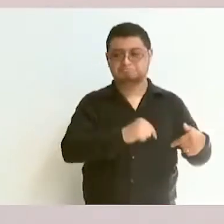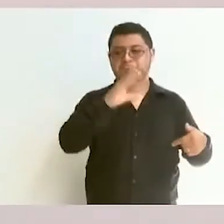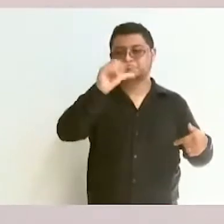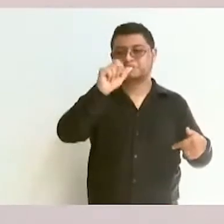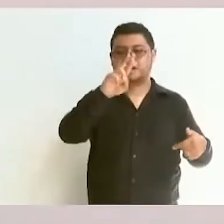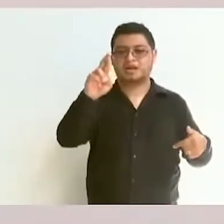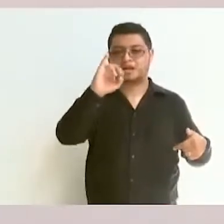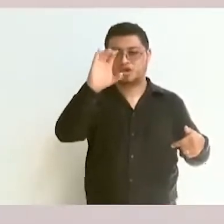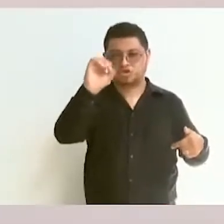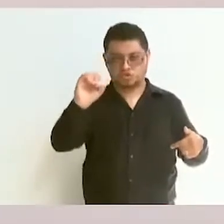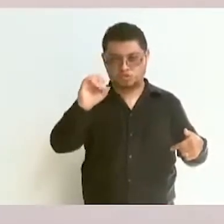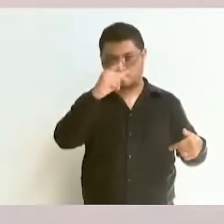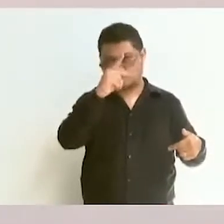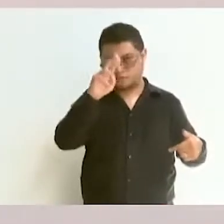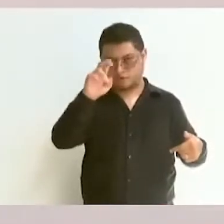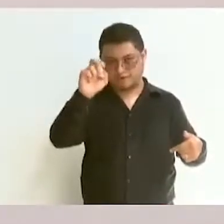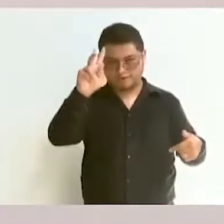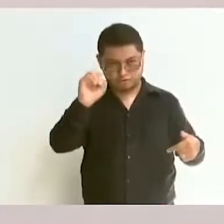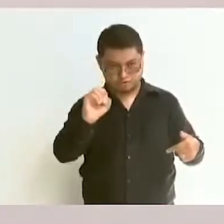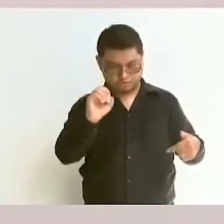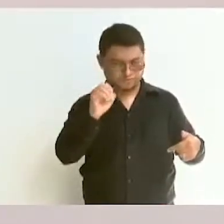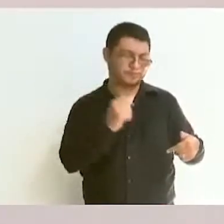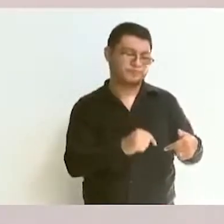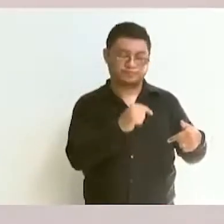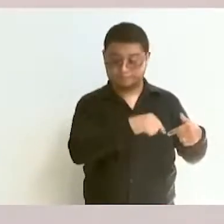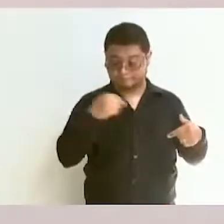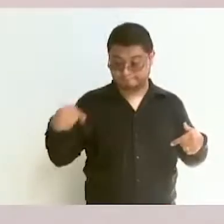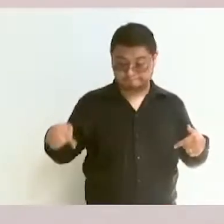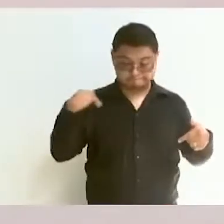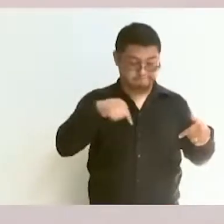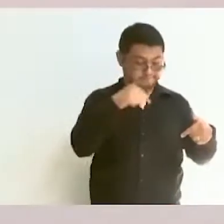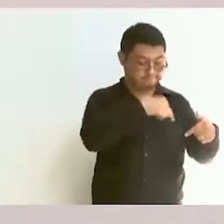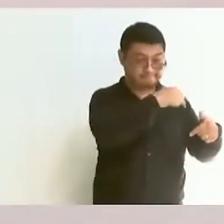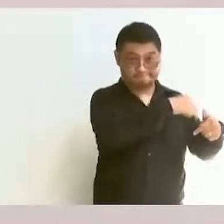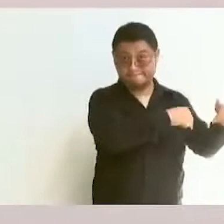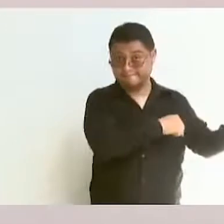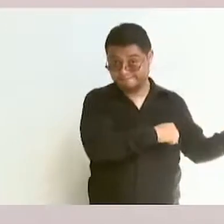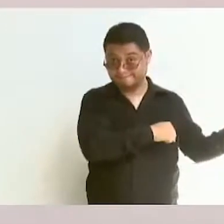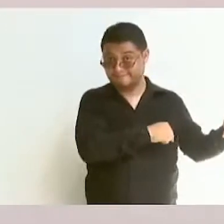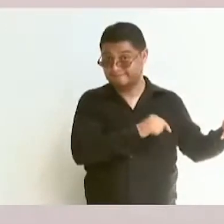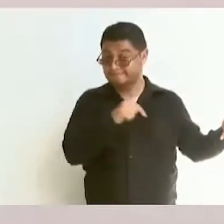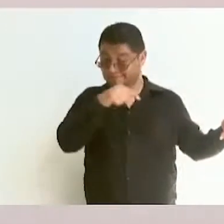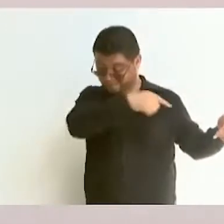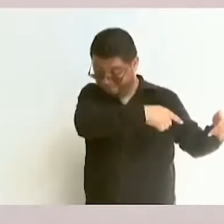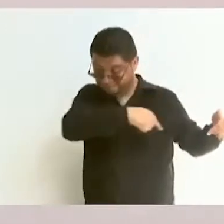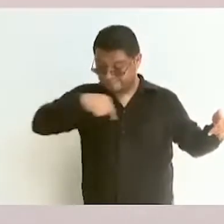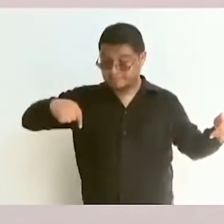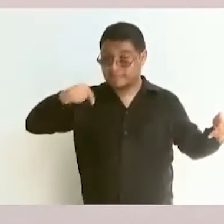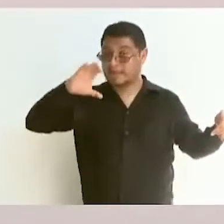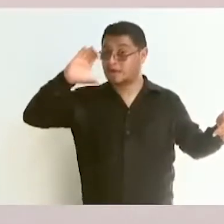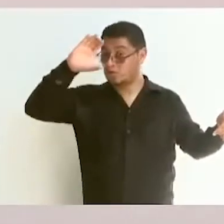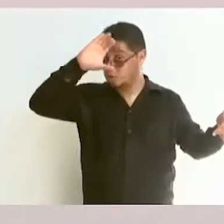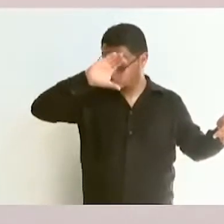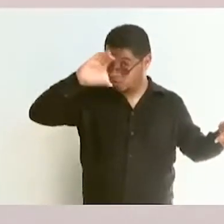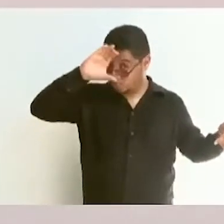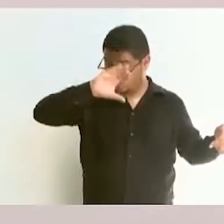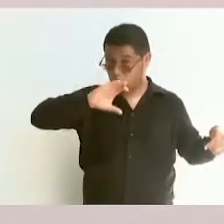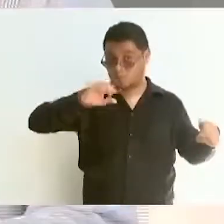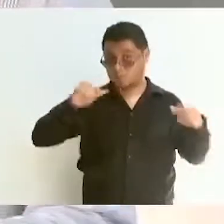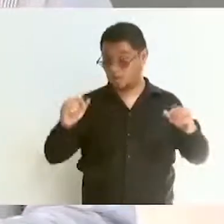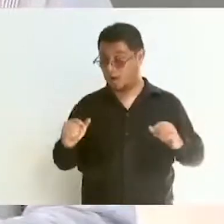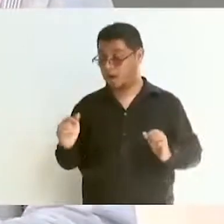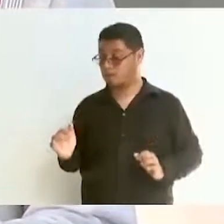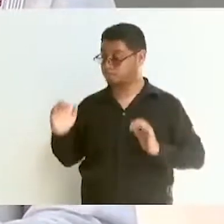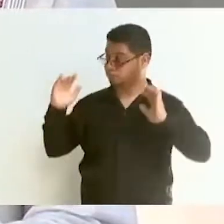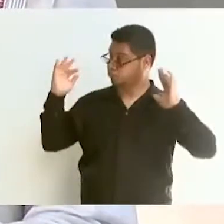Dozal, señaló que su gobierno será la diferencia y que no dejará obras inconclusas, ya que no podrán hacer lo mismo que pasaba